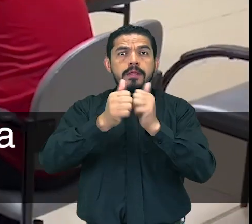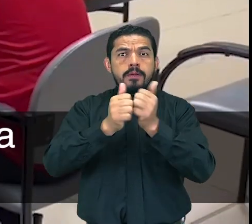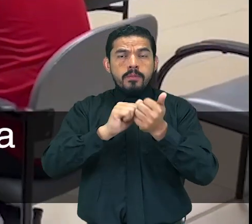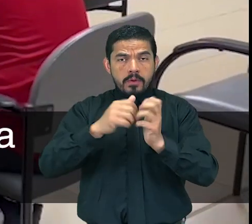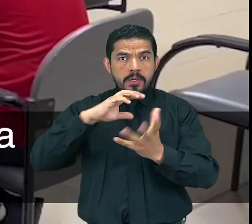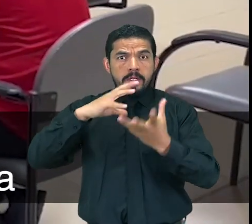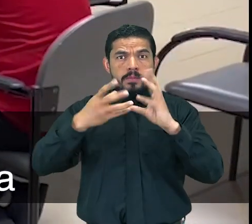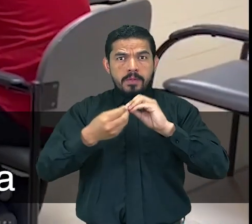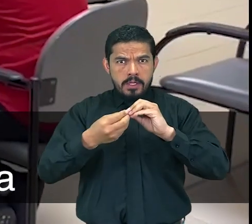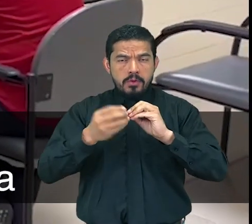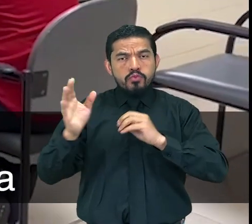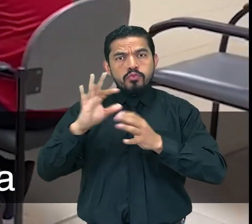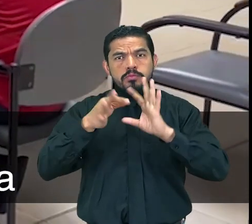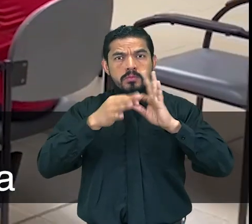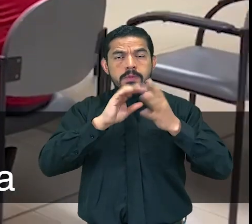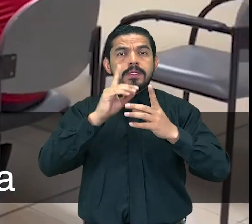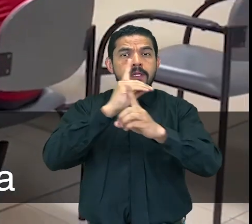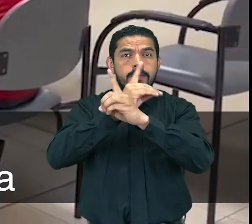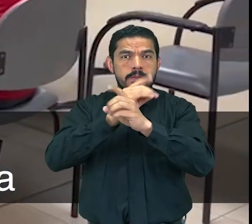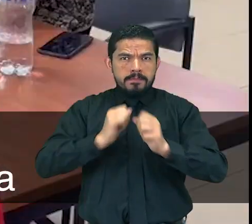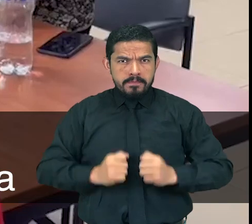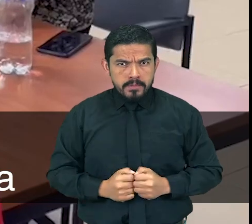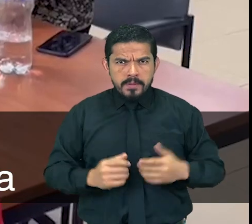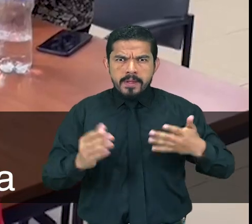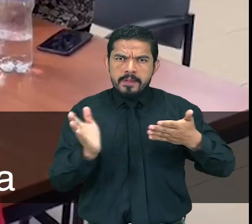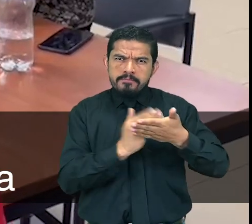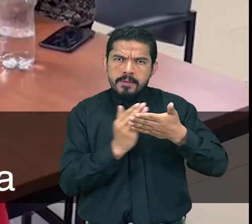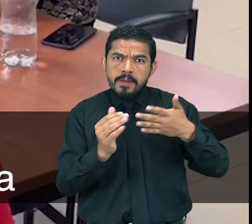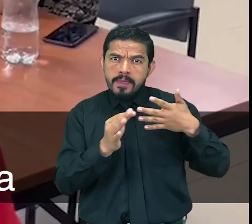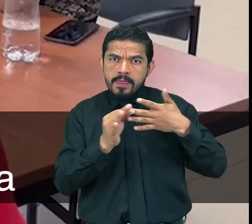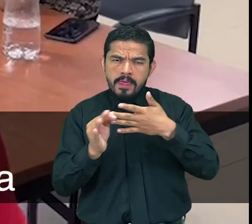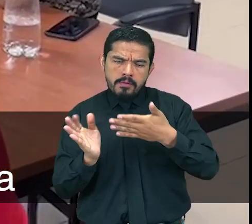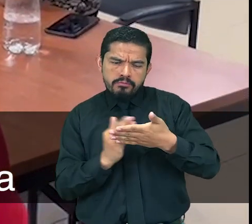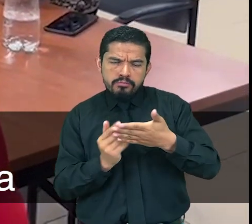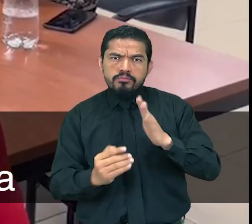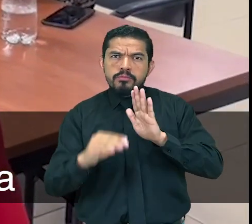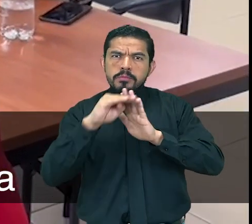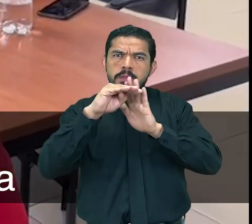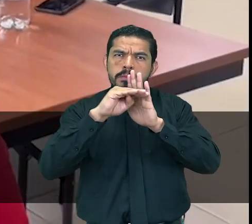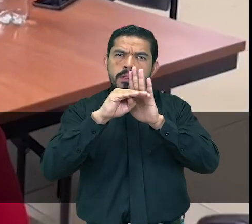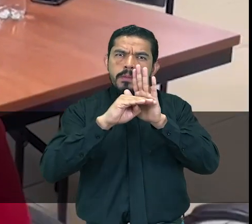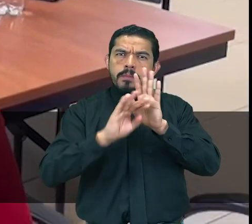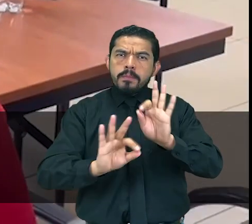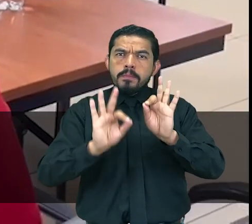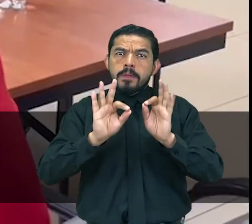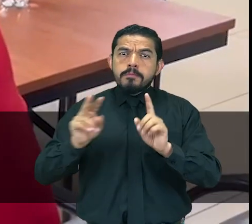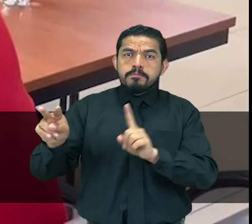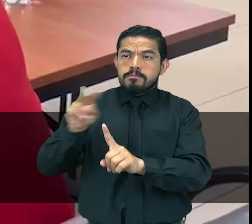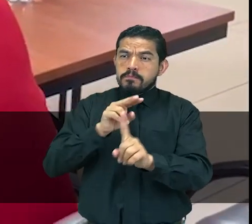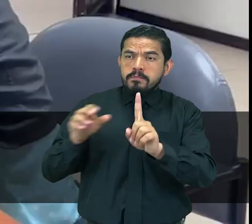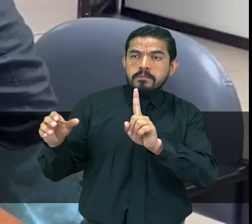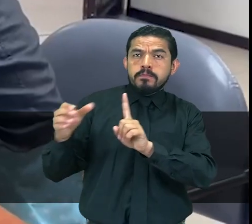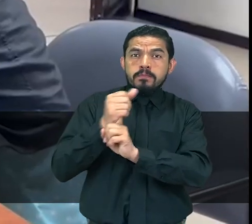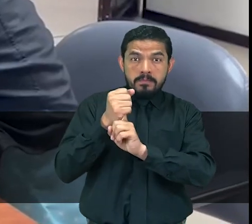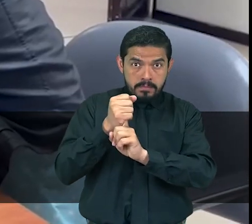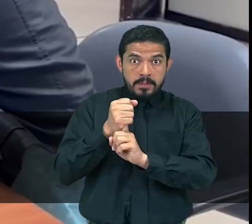y Oparolímpico. Con la implementación de la guía, buscamos establecer lineamientos para la detección,